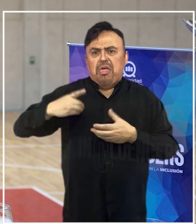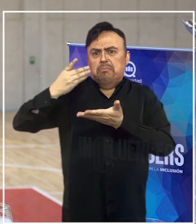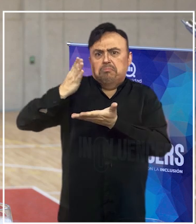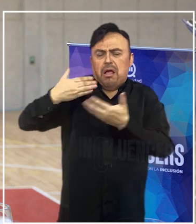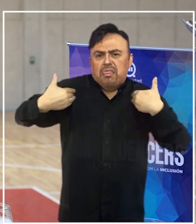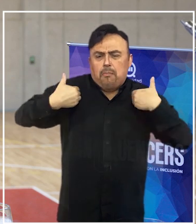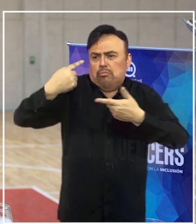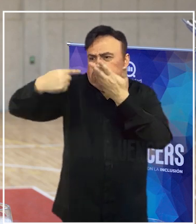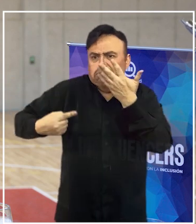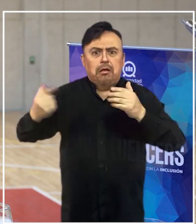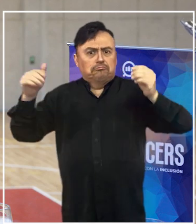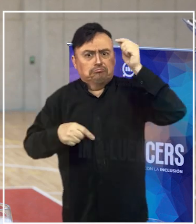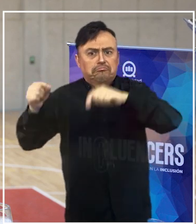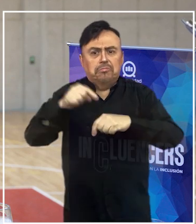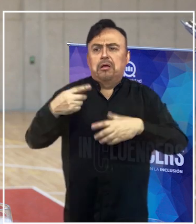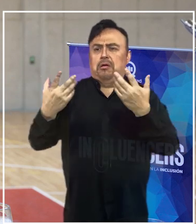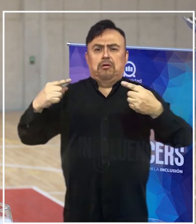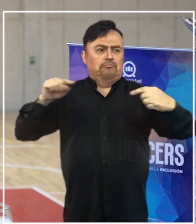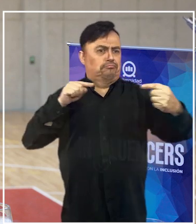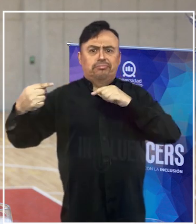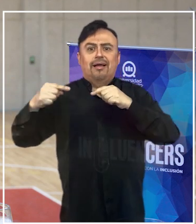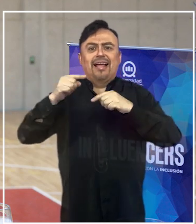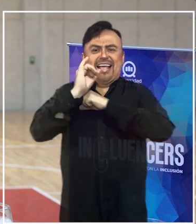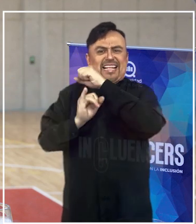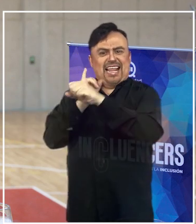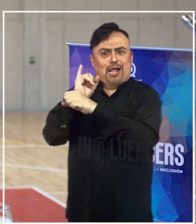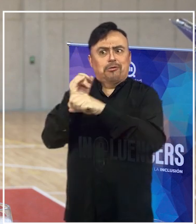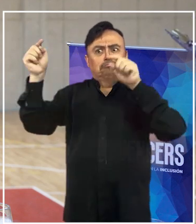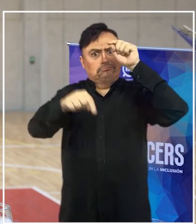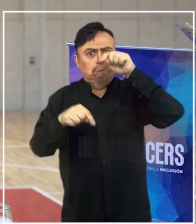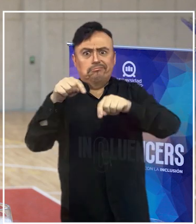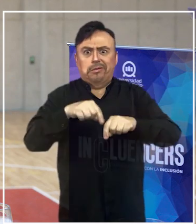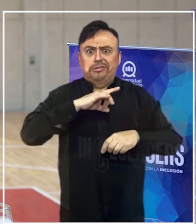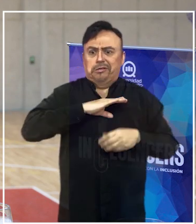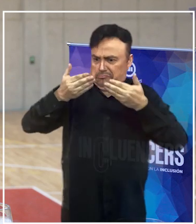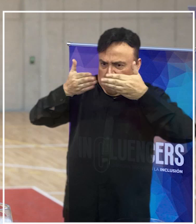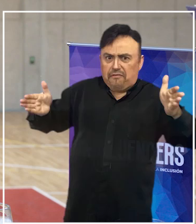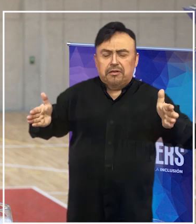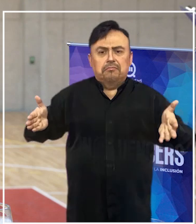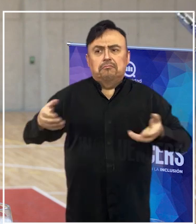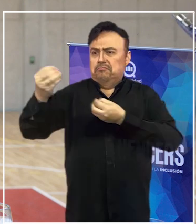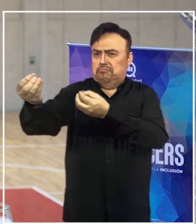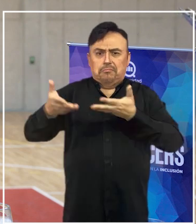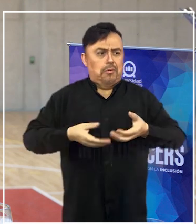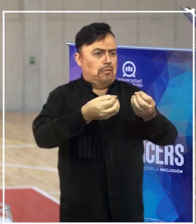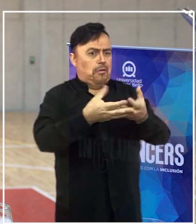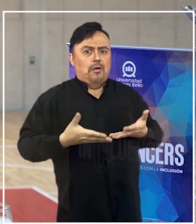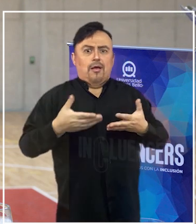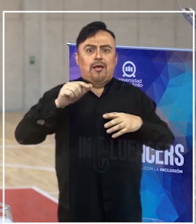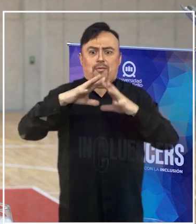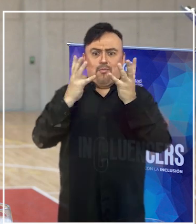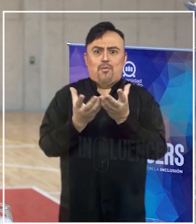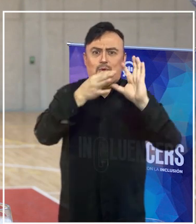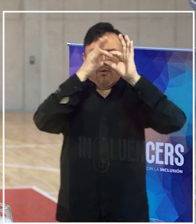realzar sus torneos internacionales y que particularmente esté abierto para recibir los Juegos Mundiales de